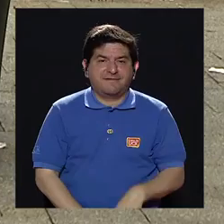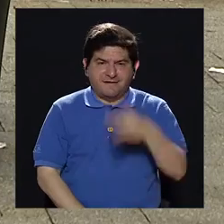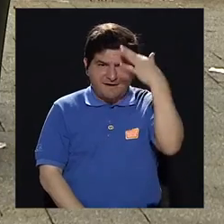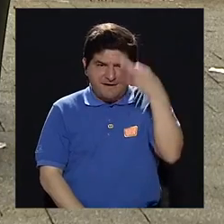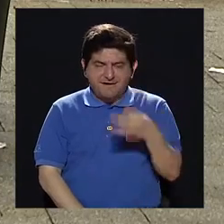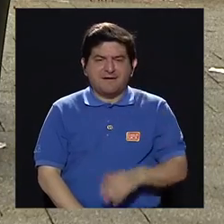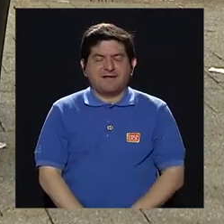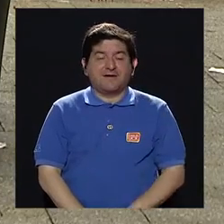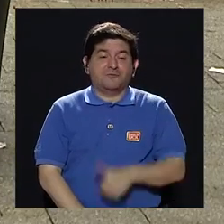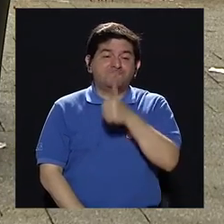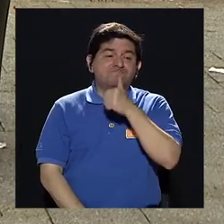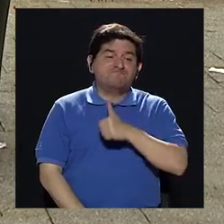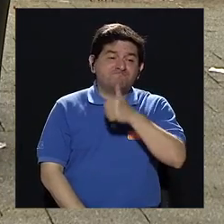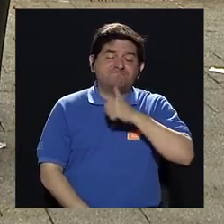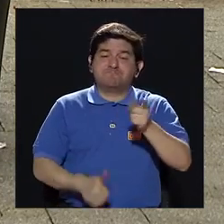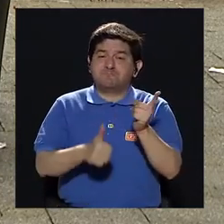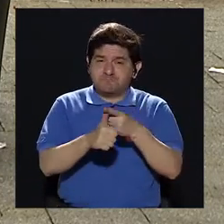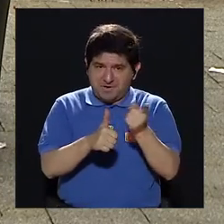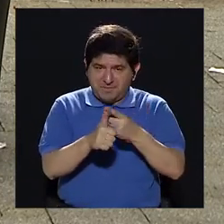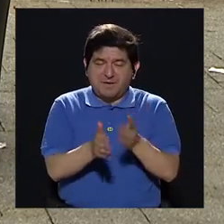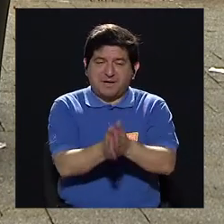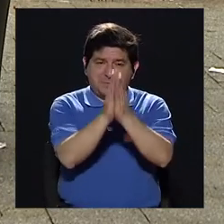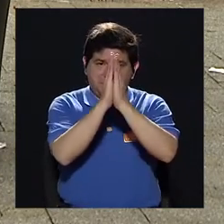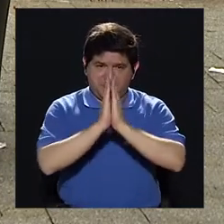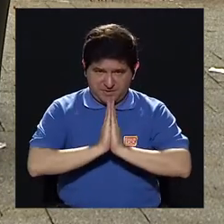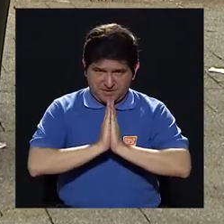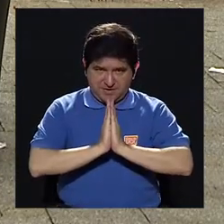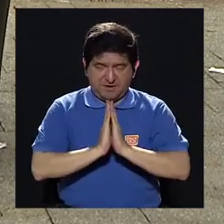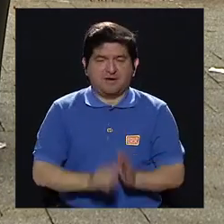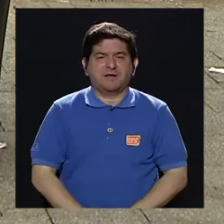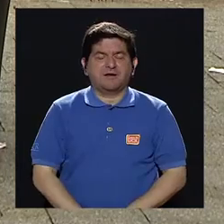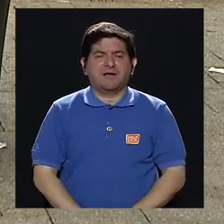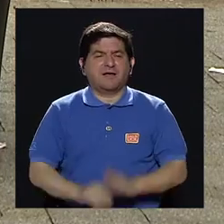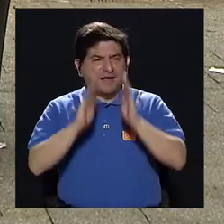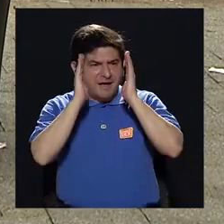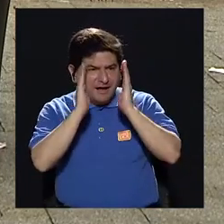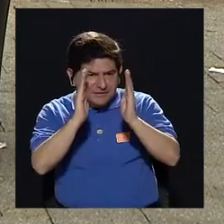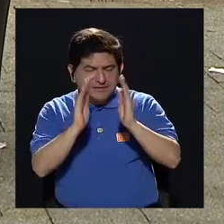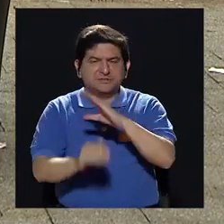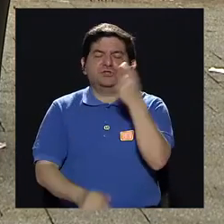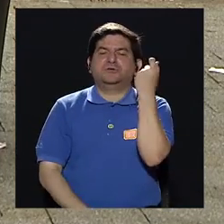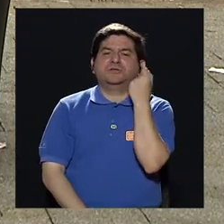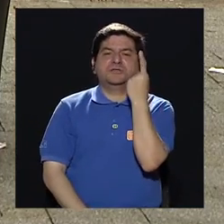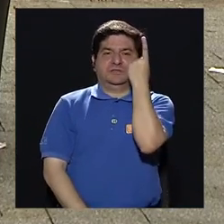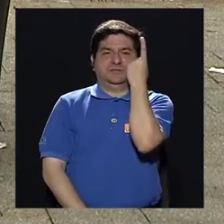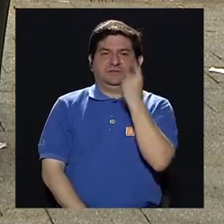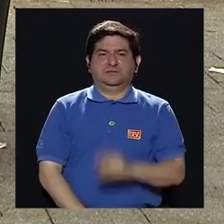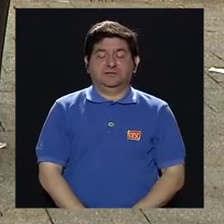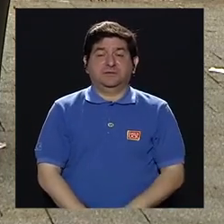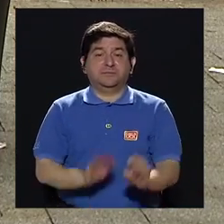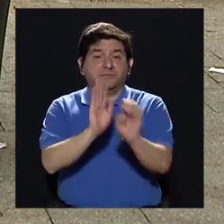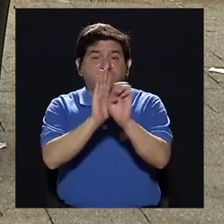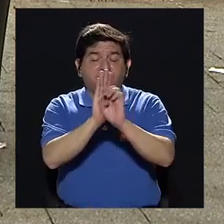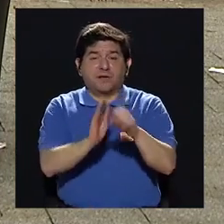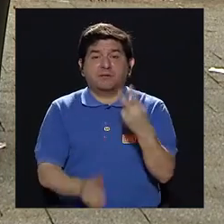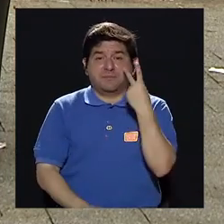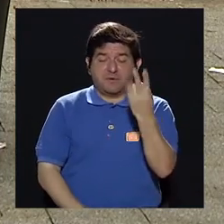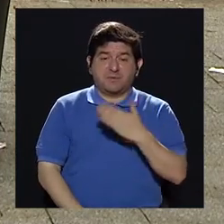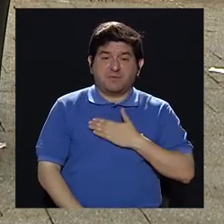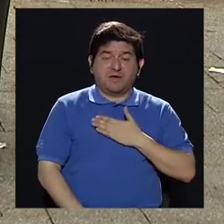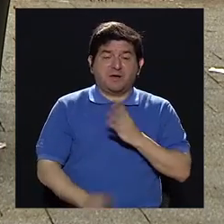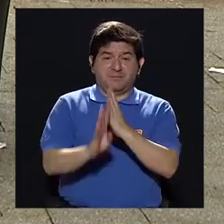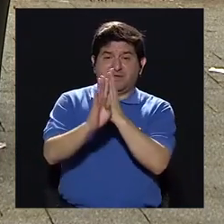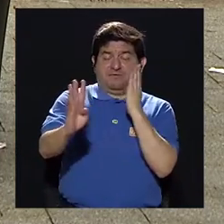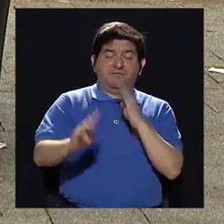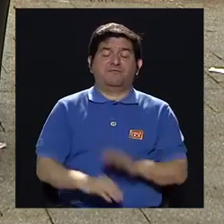Creo que la tolerancia, primero, es lo que nosotros pedimos, ¿verdad?, es escucharnos, es entender de que si, por ejemplo, me ven